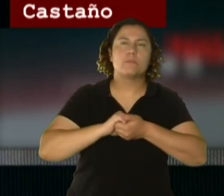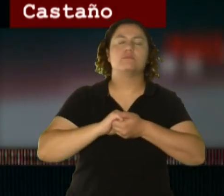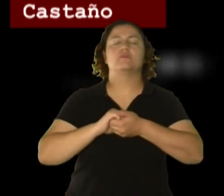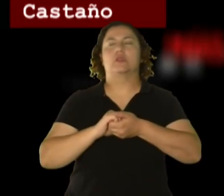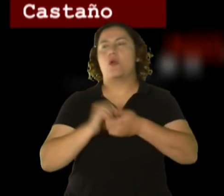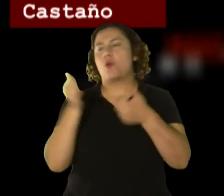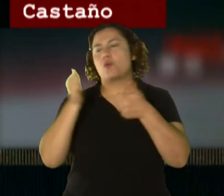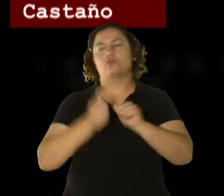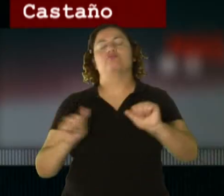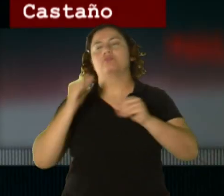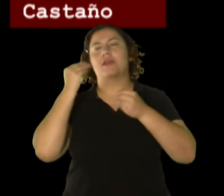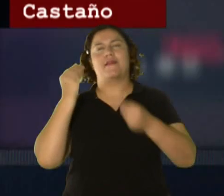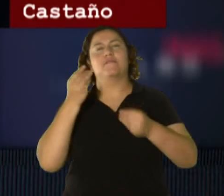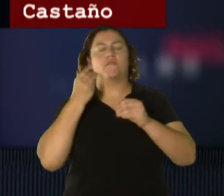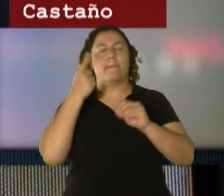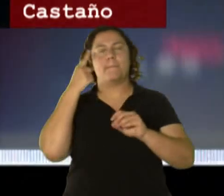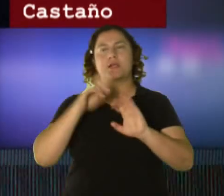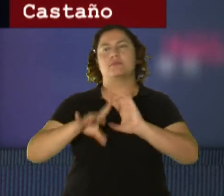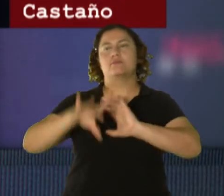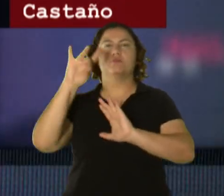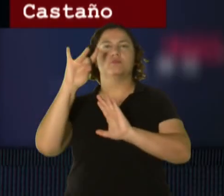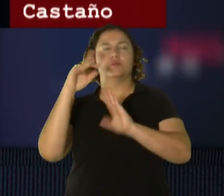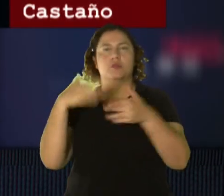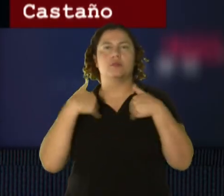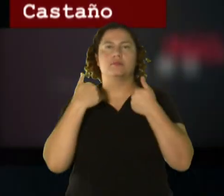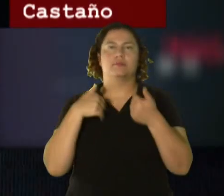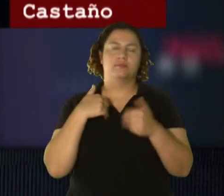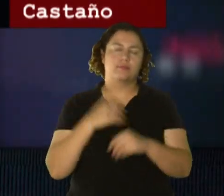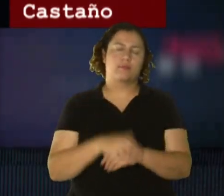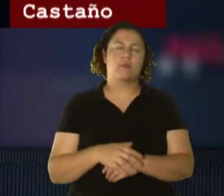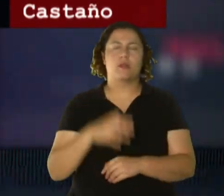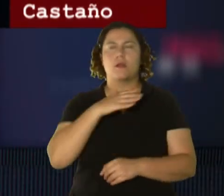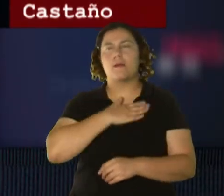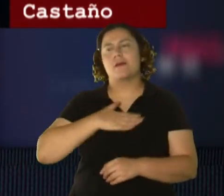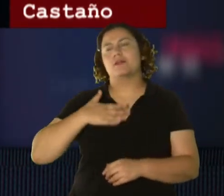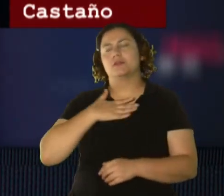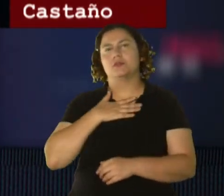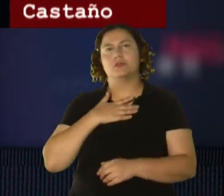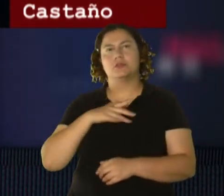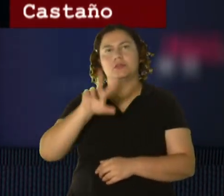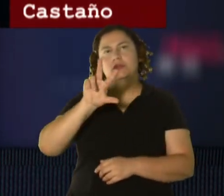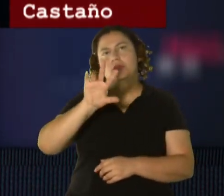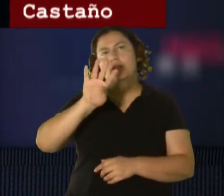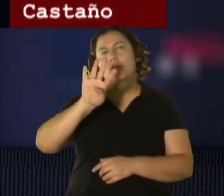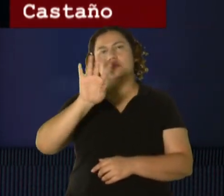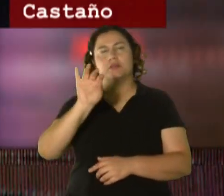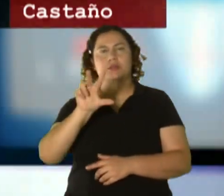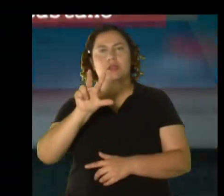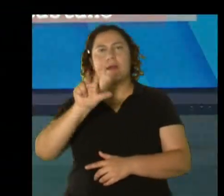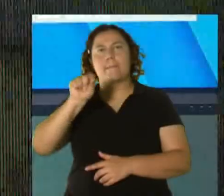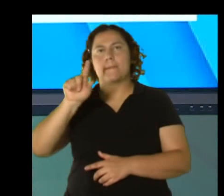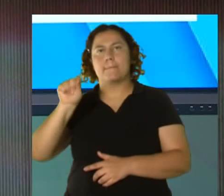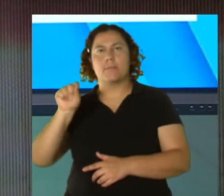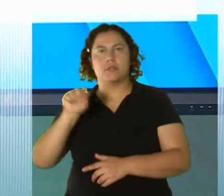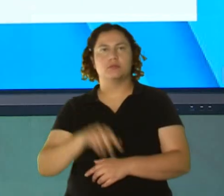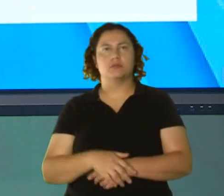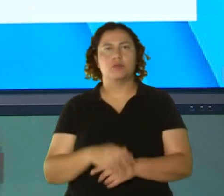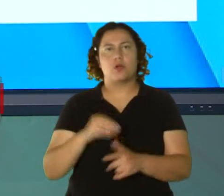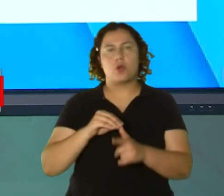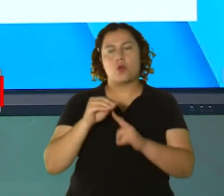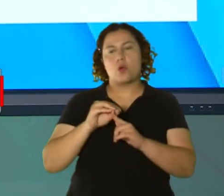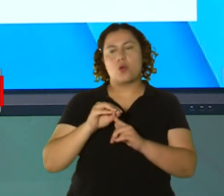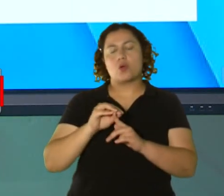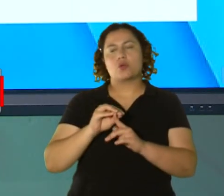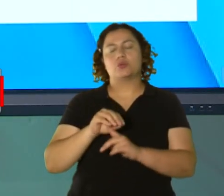a que se encuentre este joven, comuníquese al 343-2020 o a la comandancia de